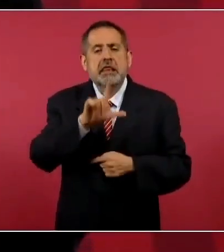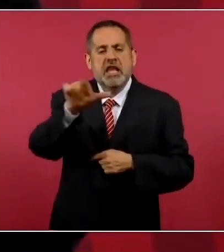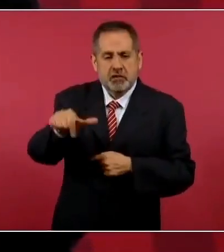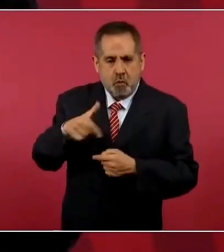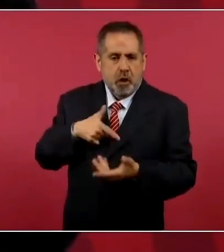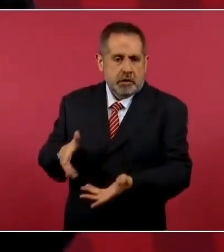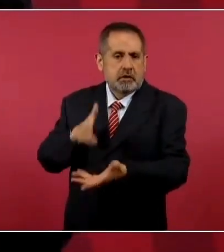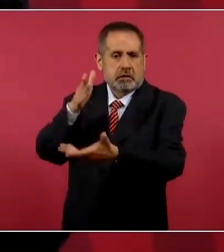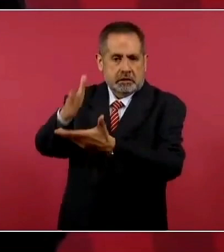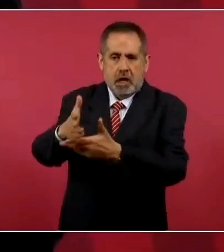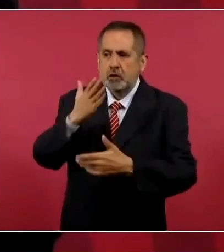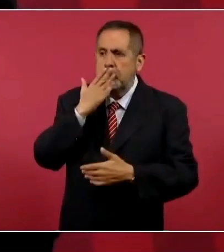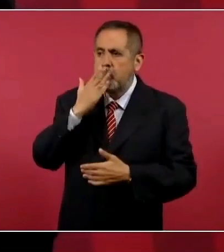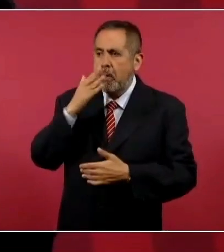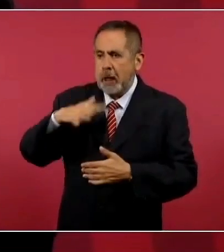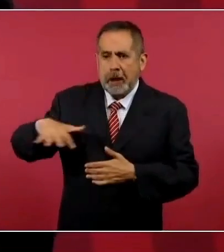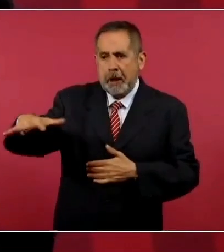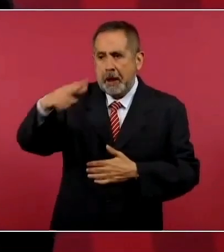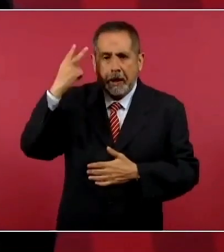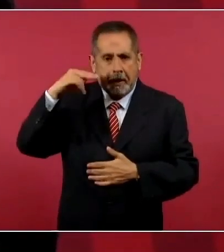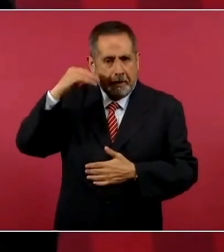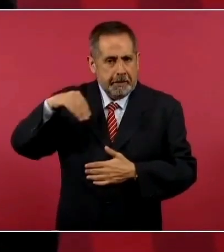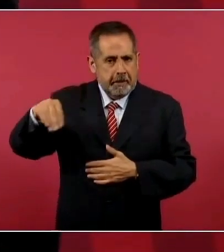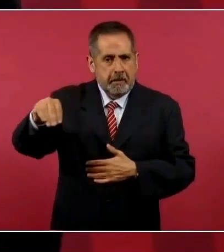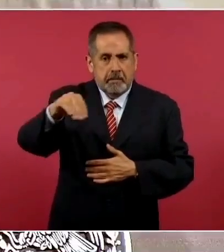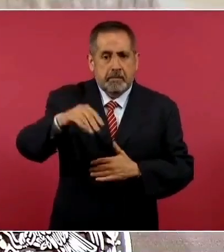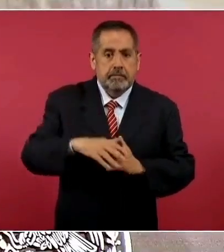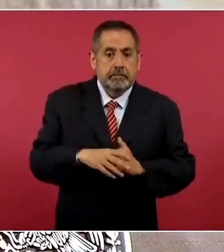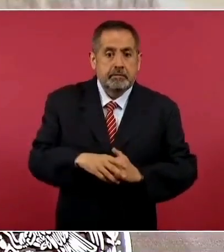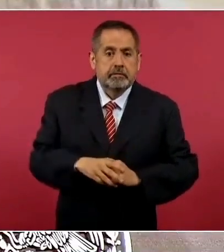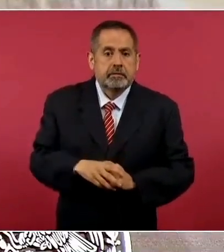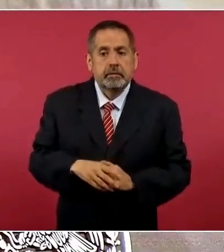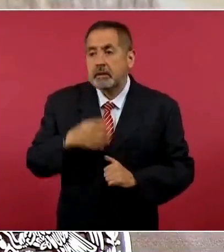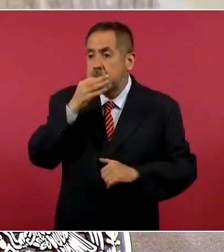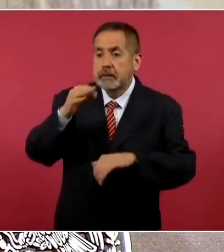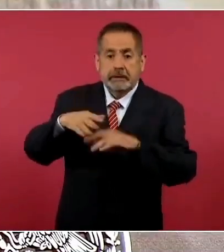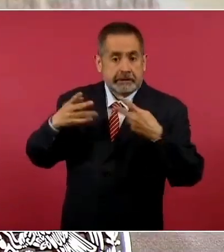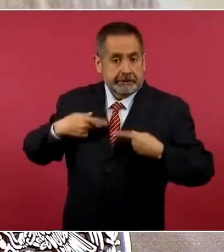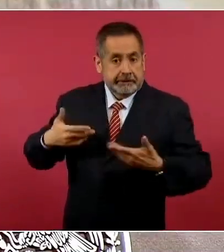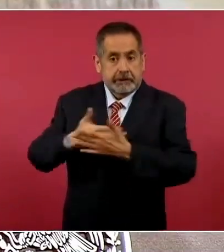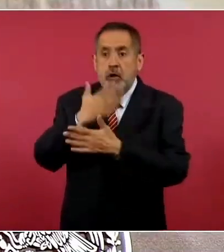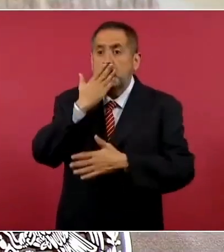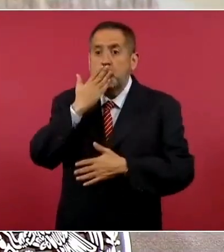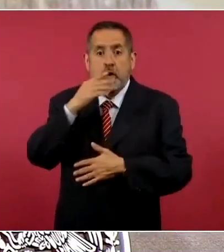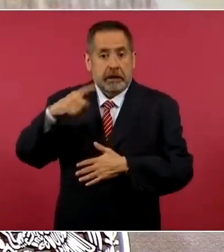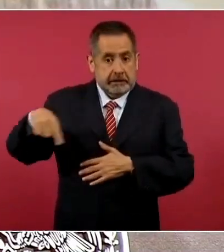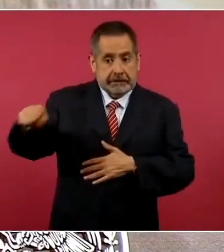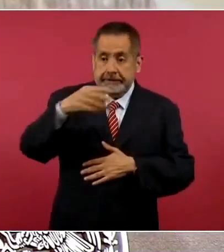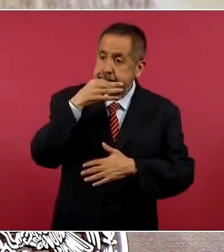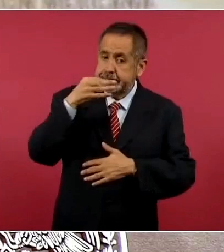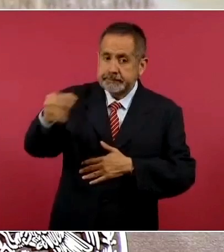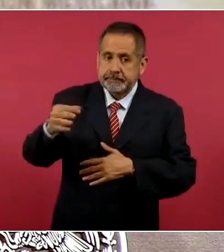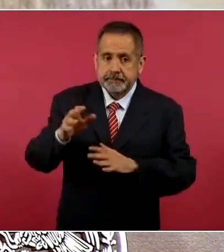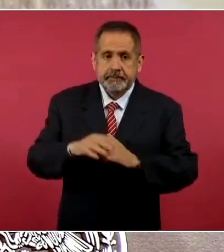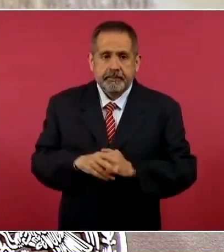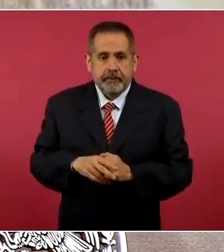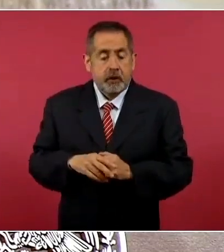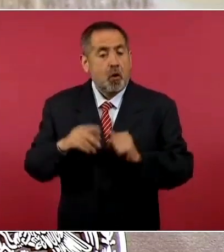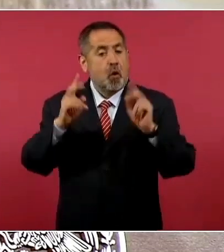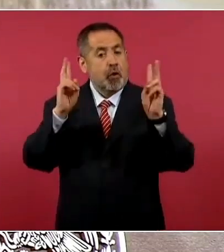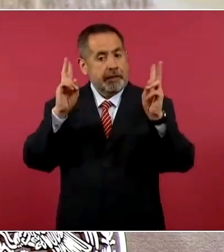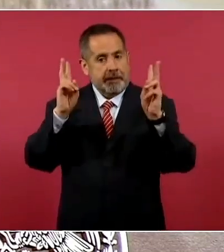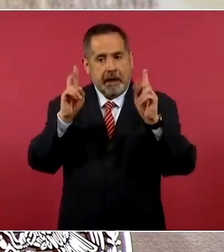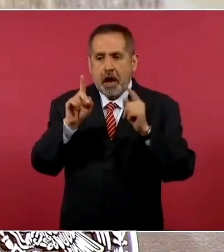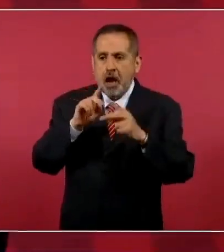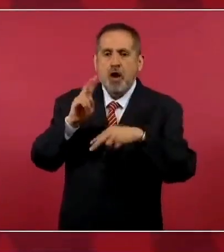Sonora, también decirle a los sonorenses que uno de los temas que les voy a